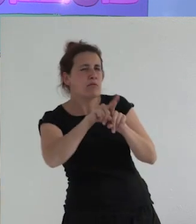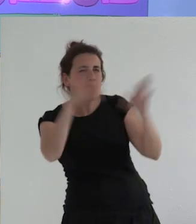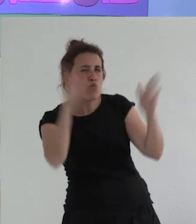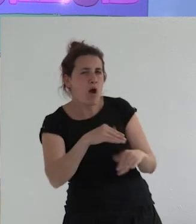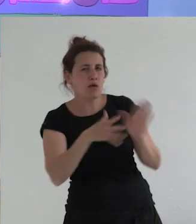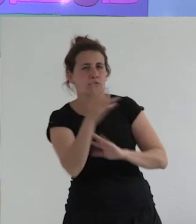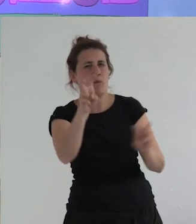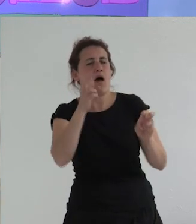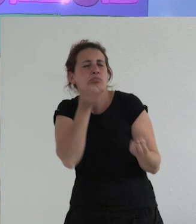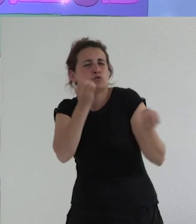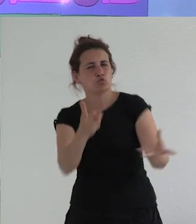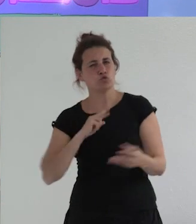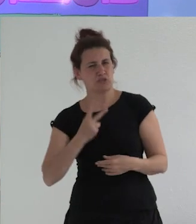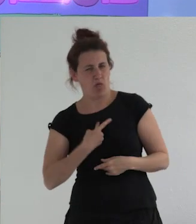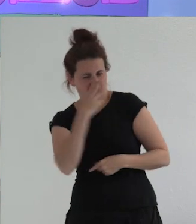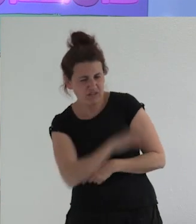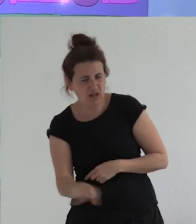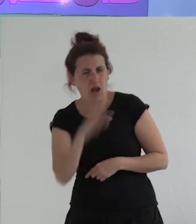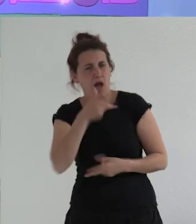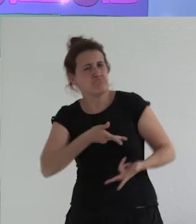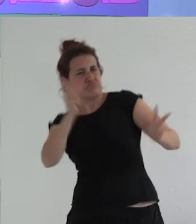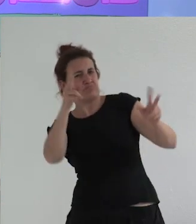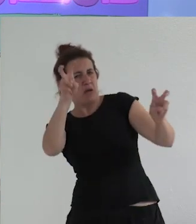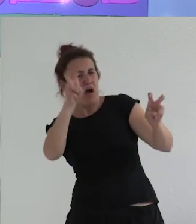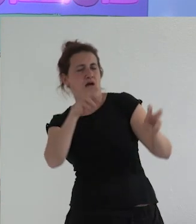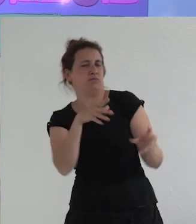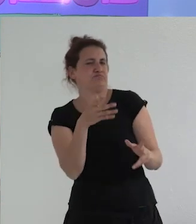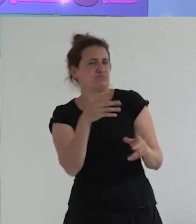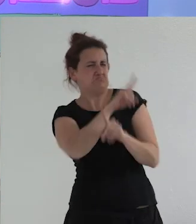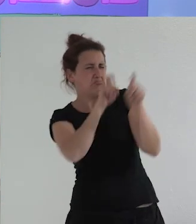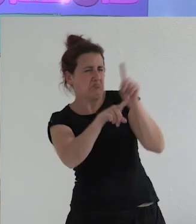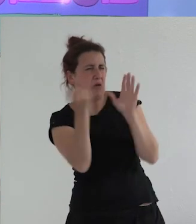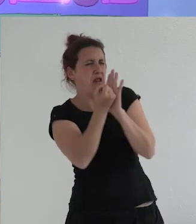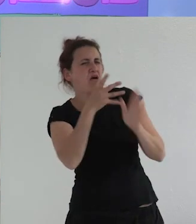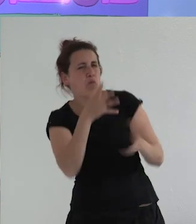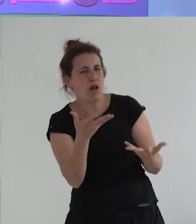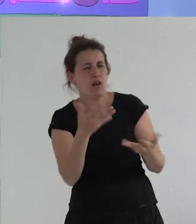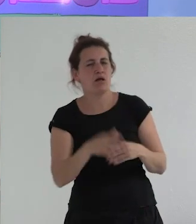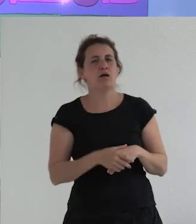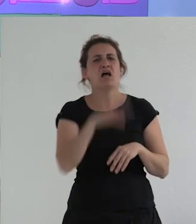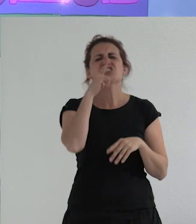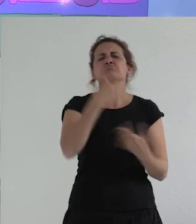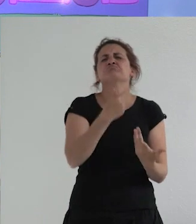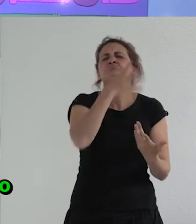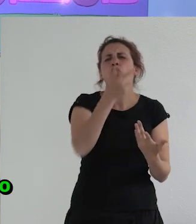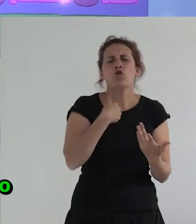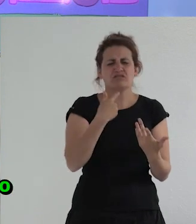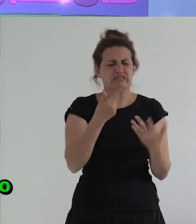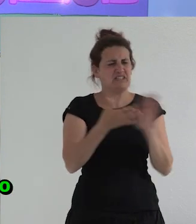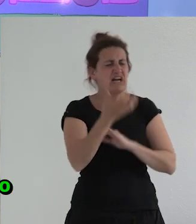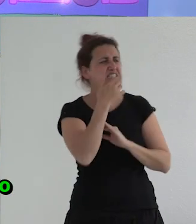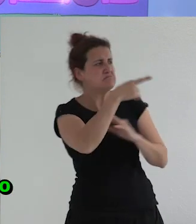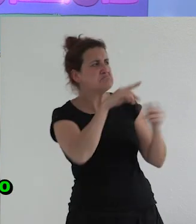discursos de la transexualidad infantil que permita poner en cuestión este paradigma? ¿es porque estamos en un momento en el que cuestionar esto es ser transfobo?